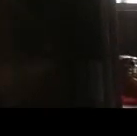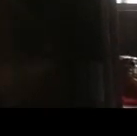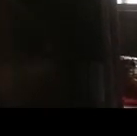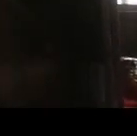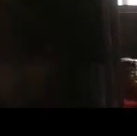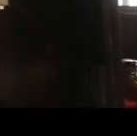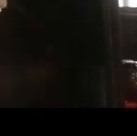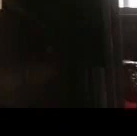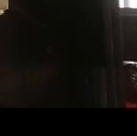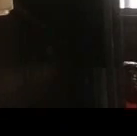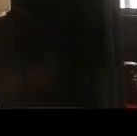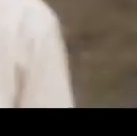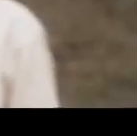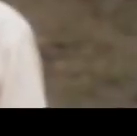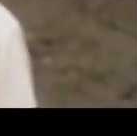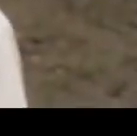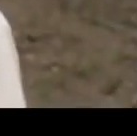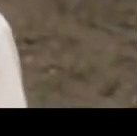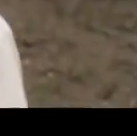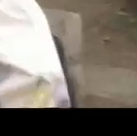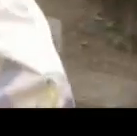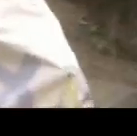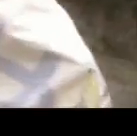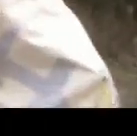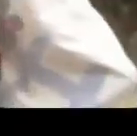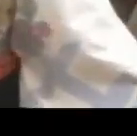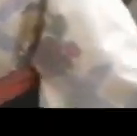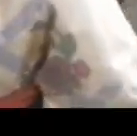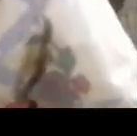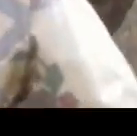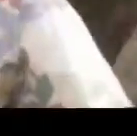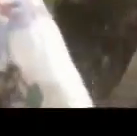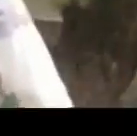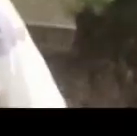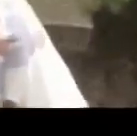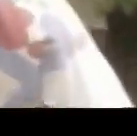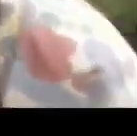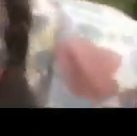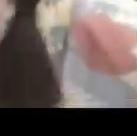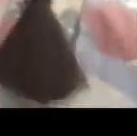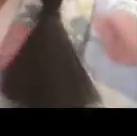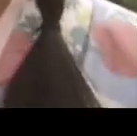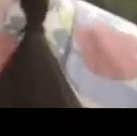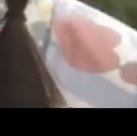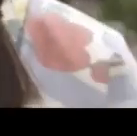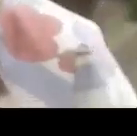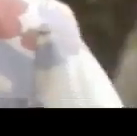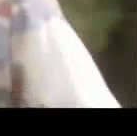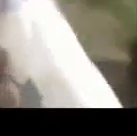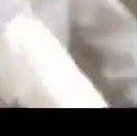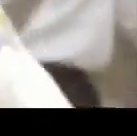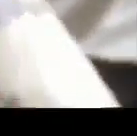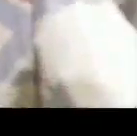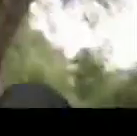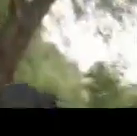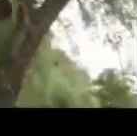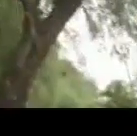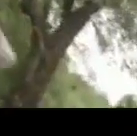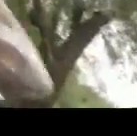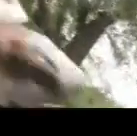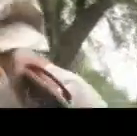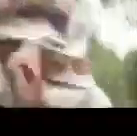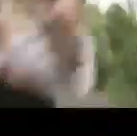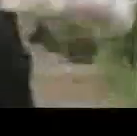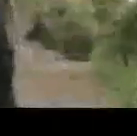kimonos usar una papa? ¡Silencio! Un tanto peleona. Llamo Itoko Ohara. Y él es mi